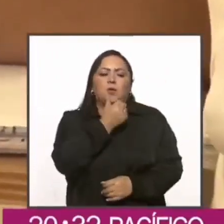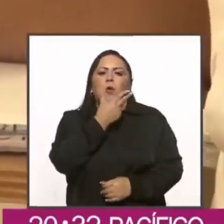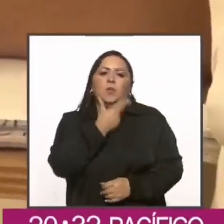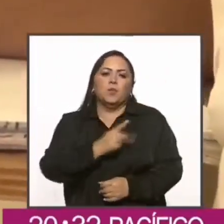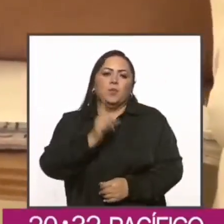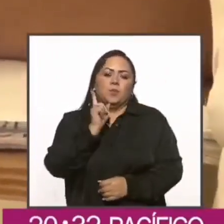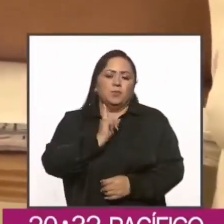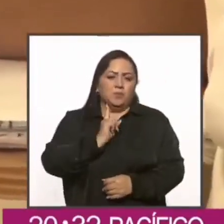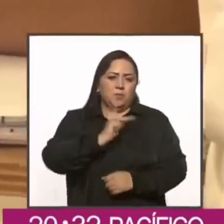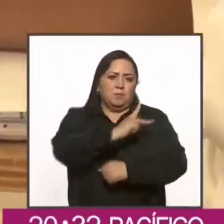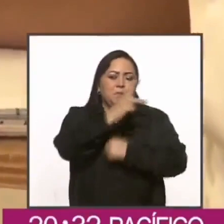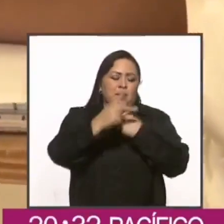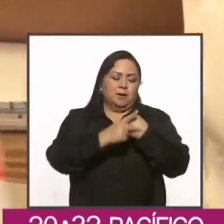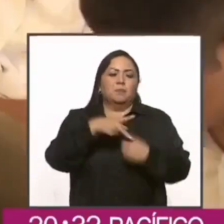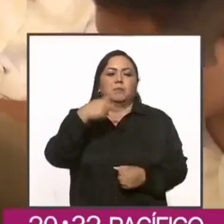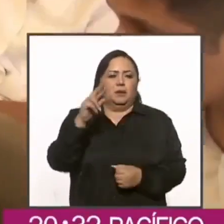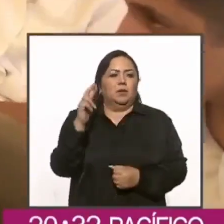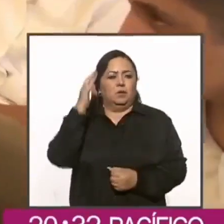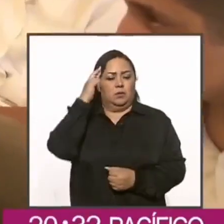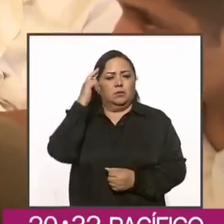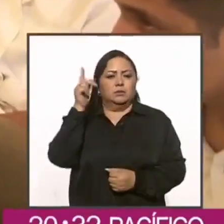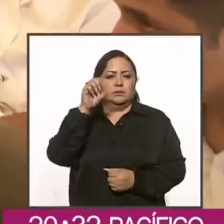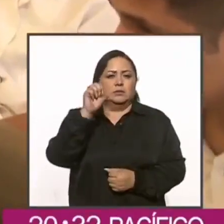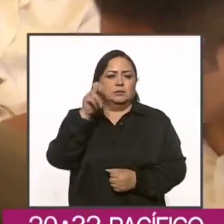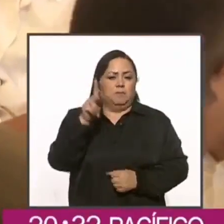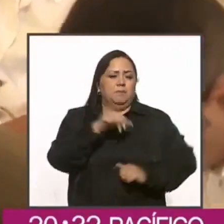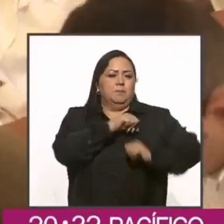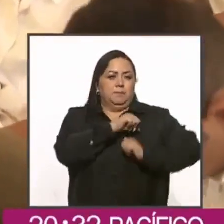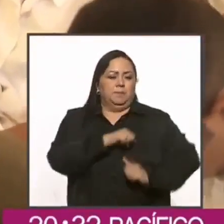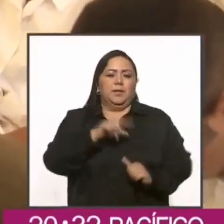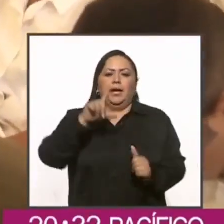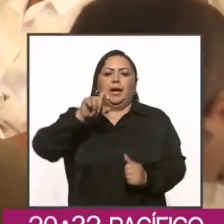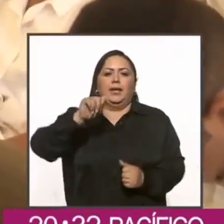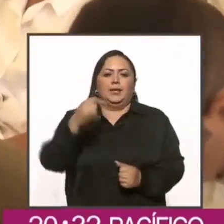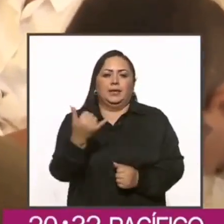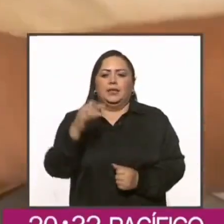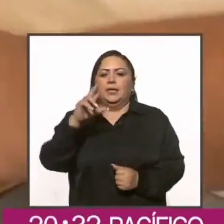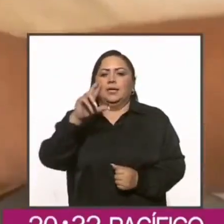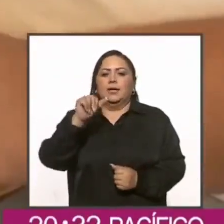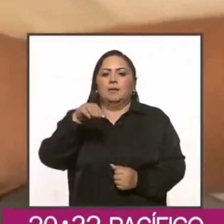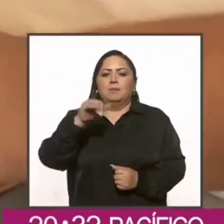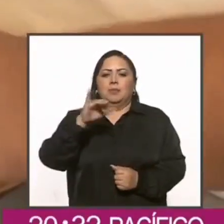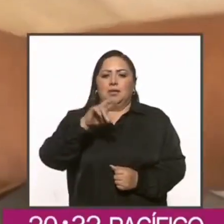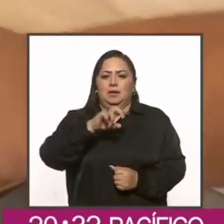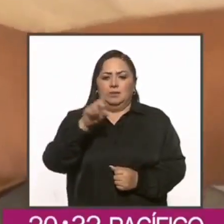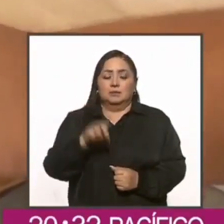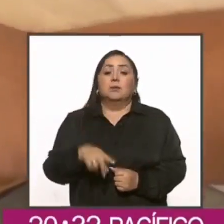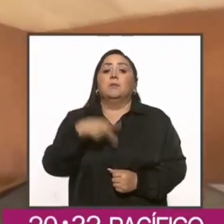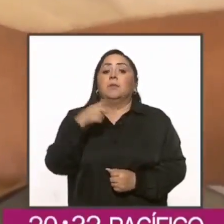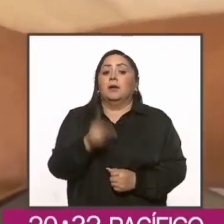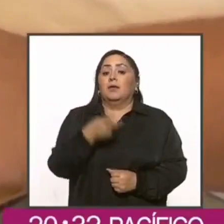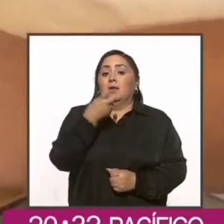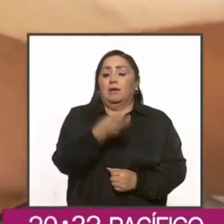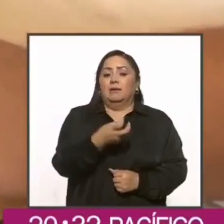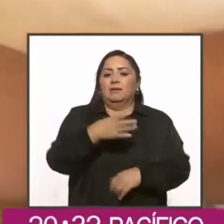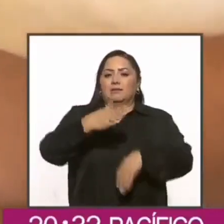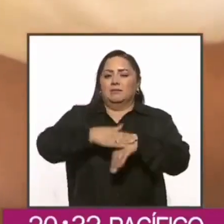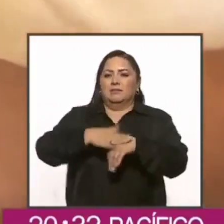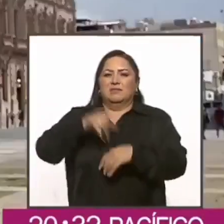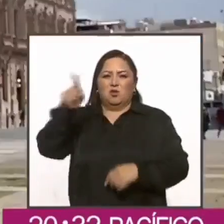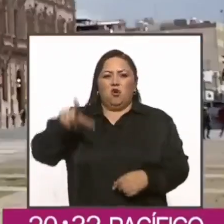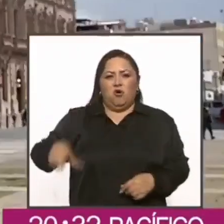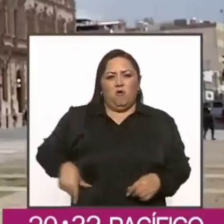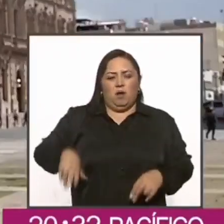alumnas del país, recordó la titular de la dependencia, Leticia Ramírez Amaya. Esto ante el llamado de la